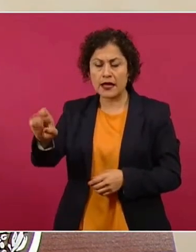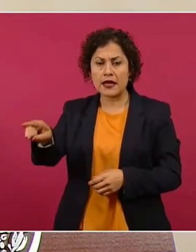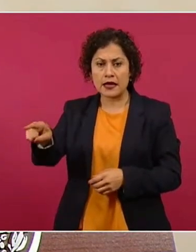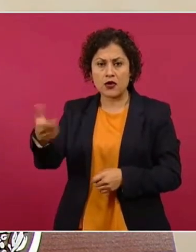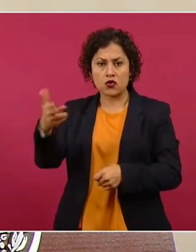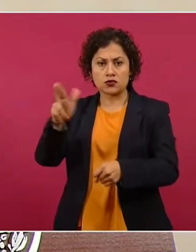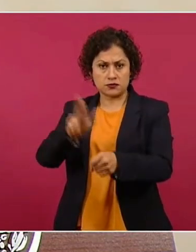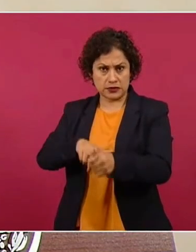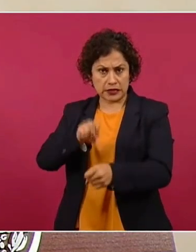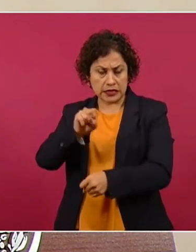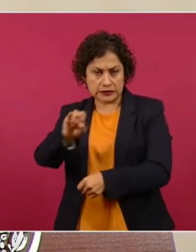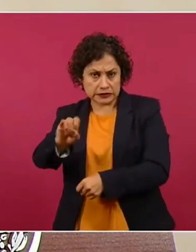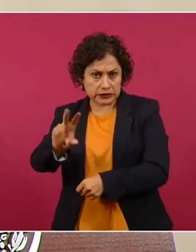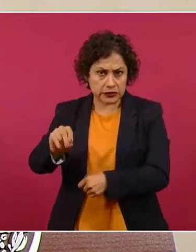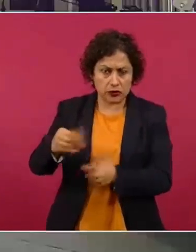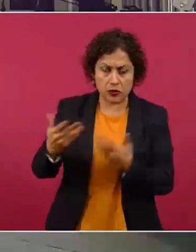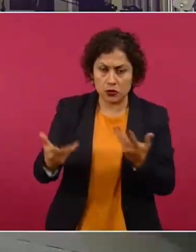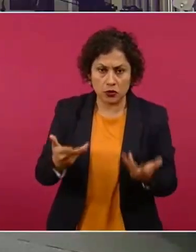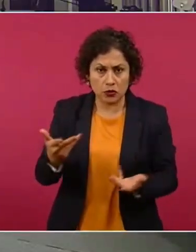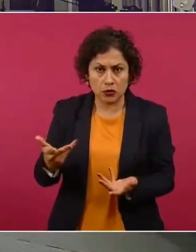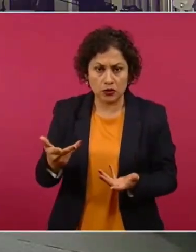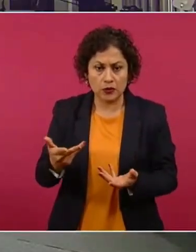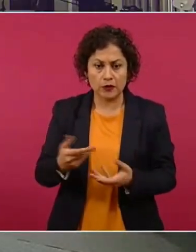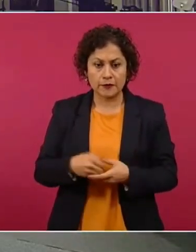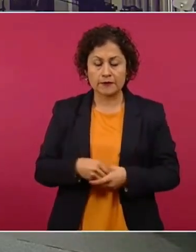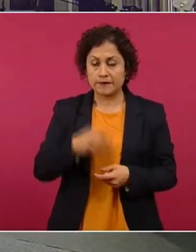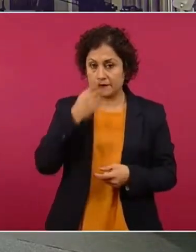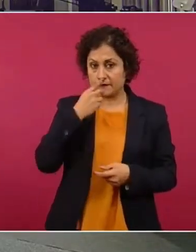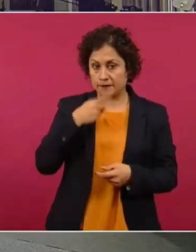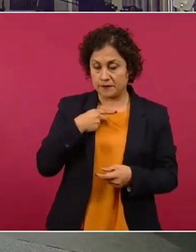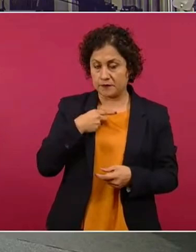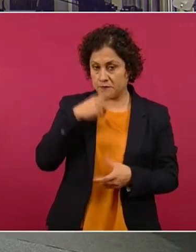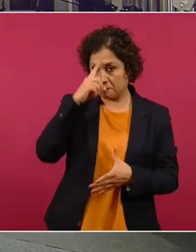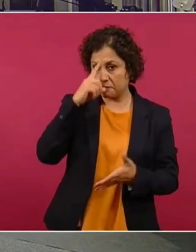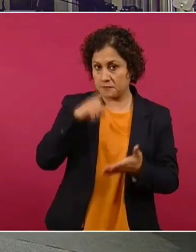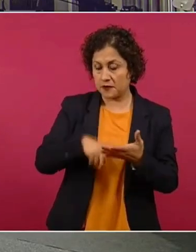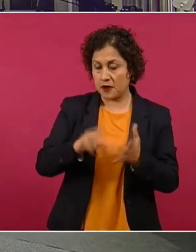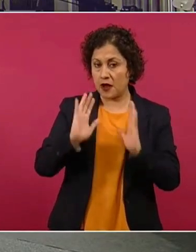que ya está en proceso,